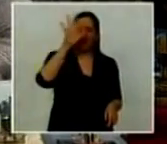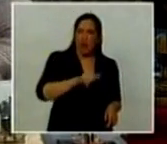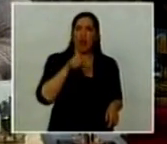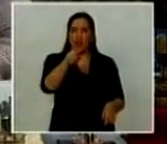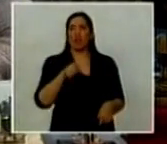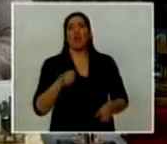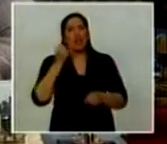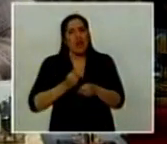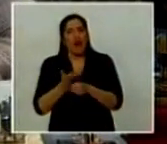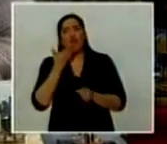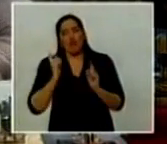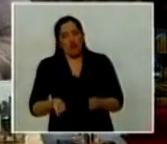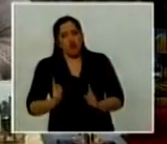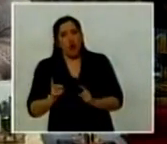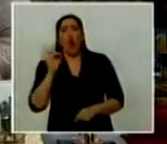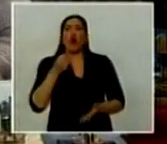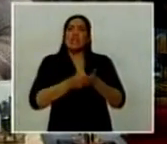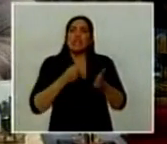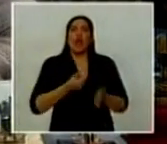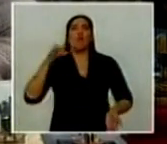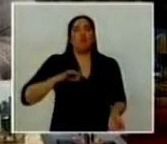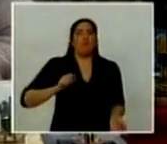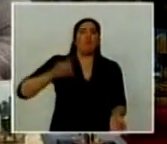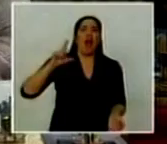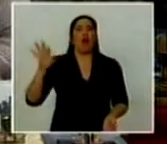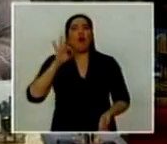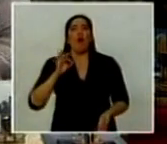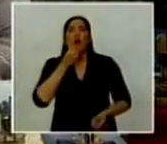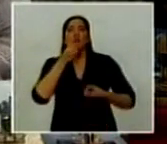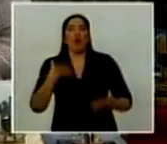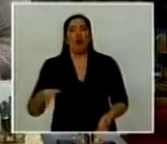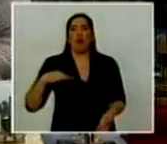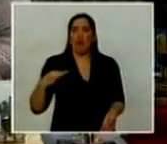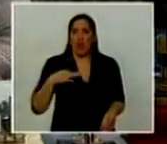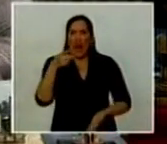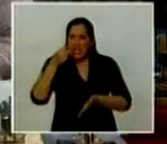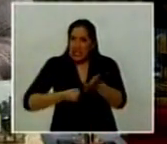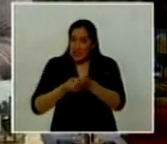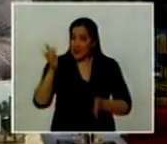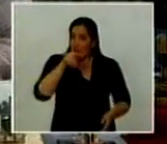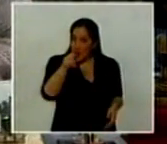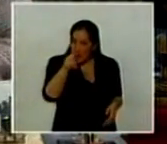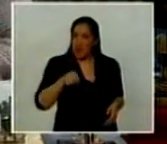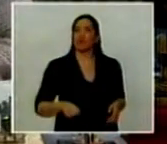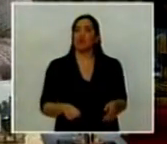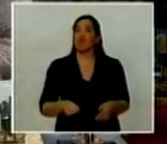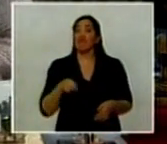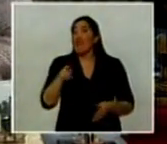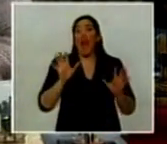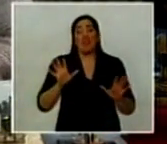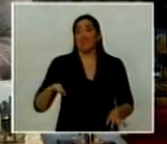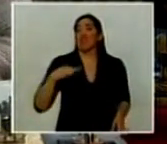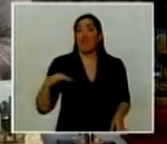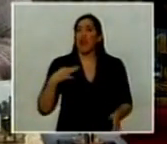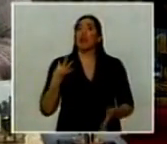para seguir en el trabajo o para que te aumenten el sueldo o te mejoren las condiciones de vida. Porque esto también es parte de la vida,